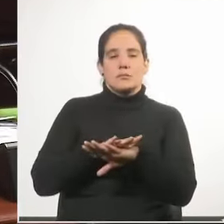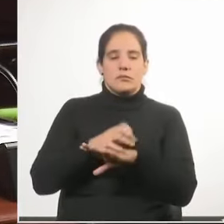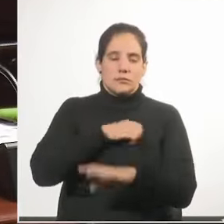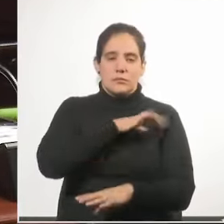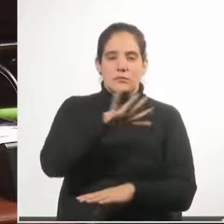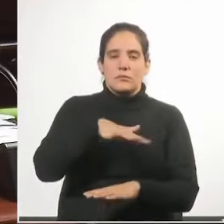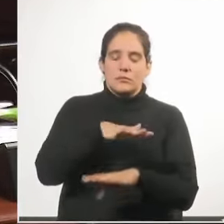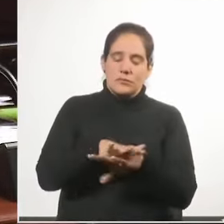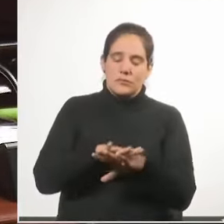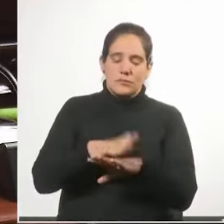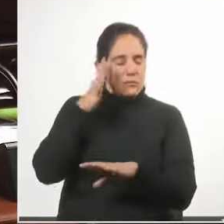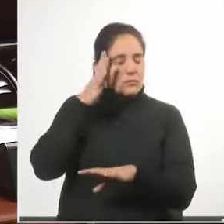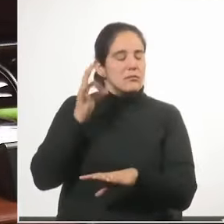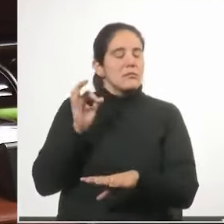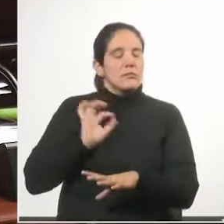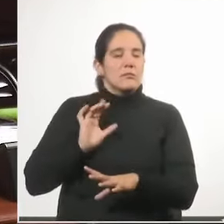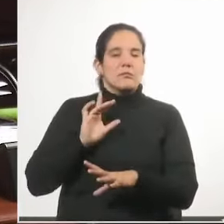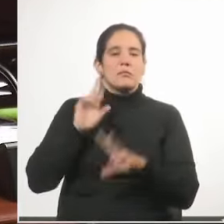que es el tema de la familia.